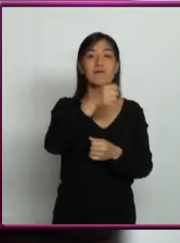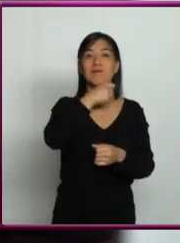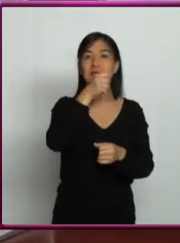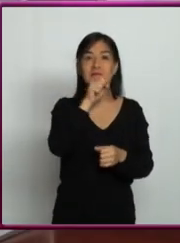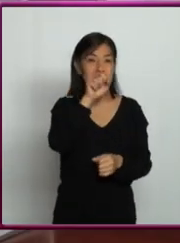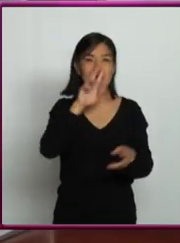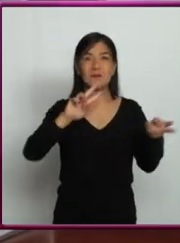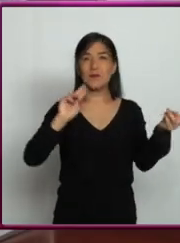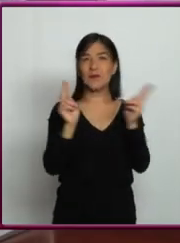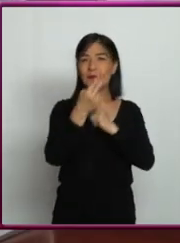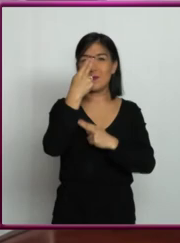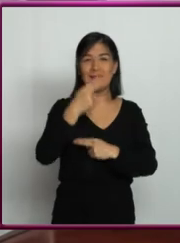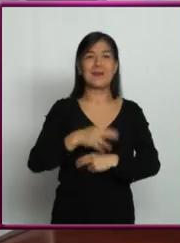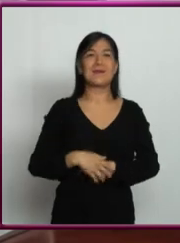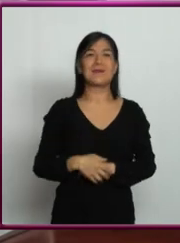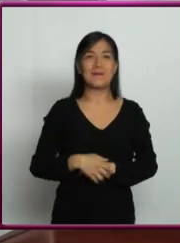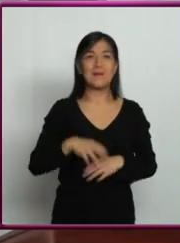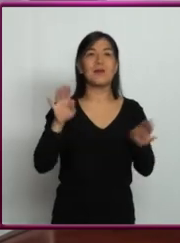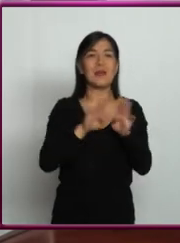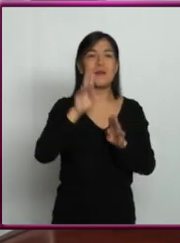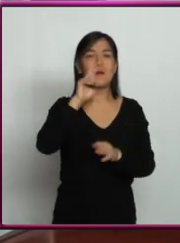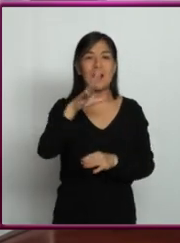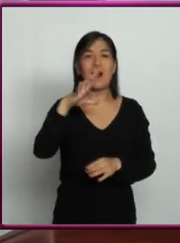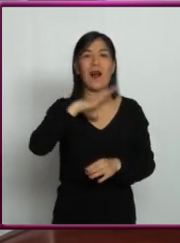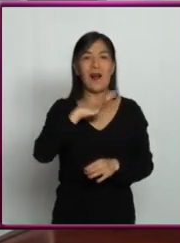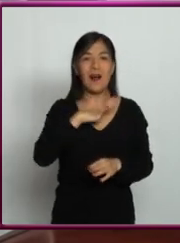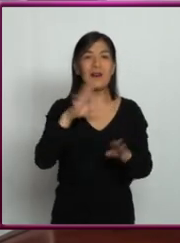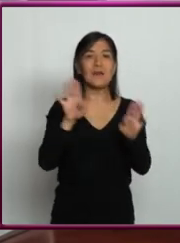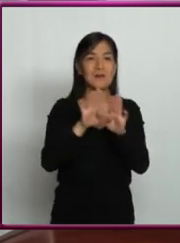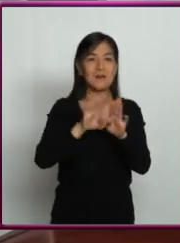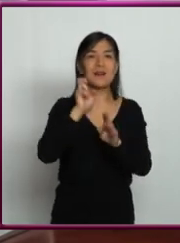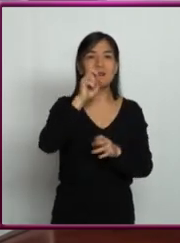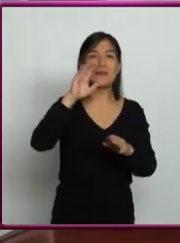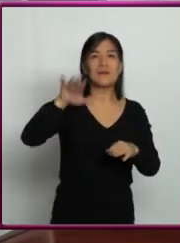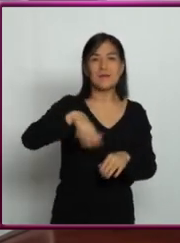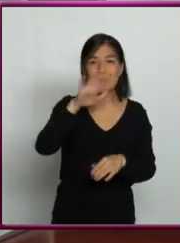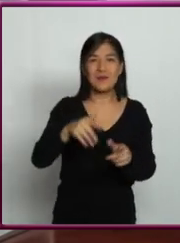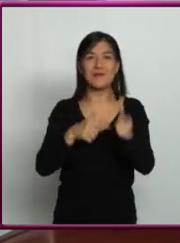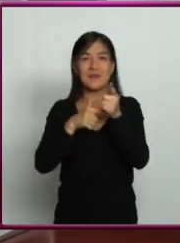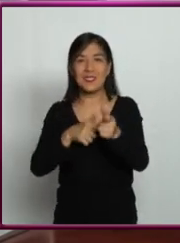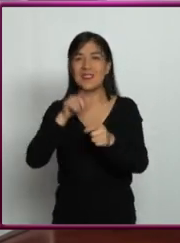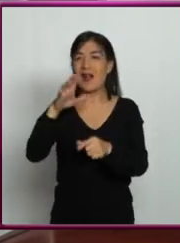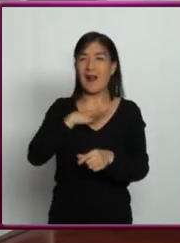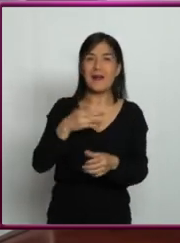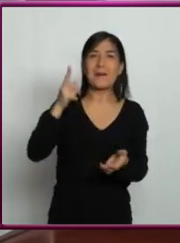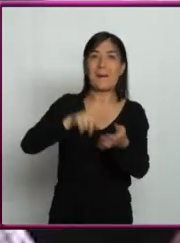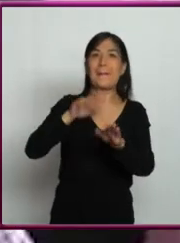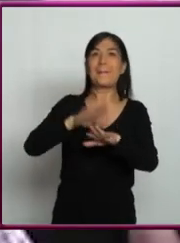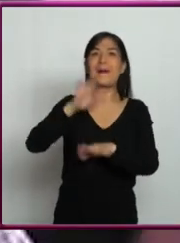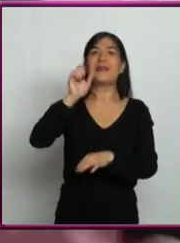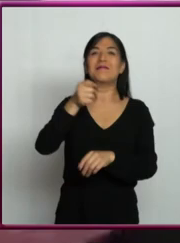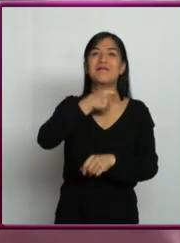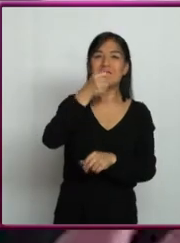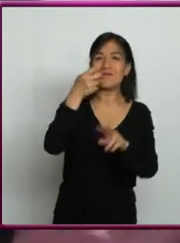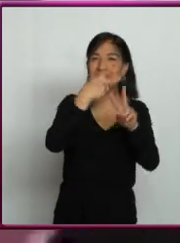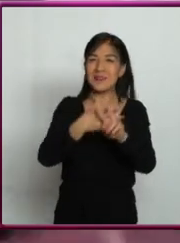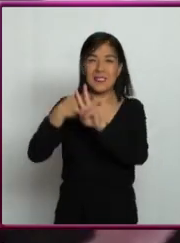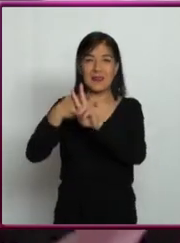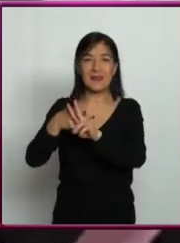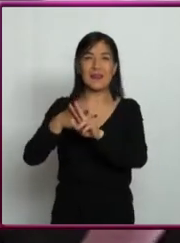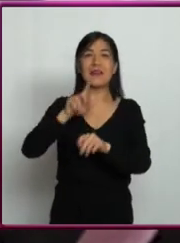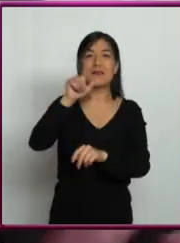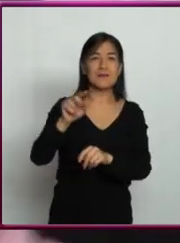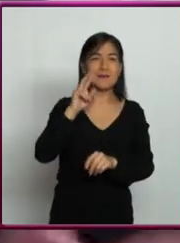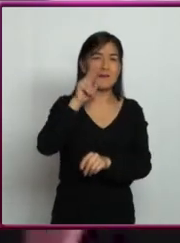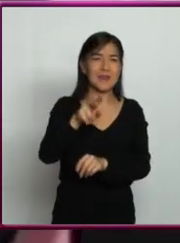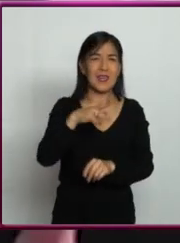universo, ¿no? Y vemos unas que están por allá y se están buscando. Hay así de fin. Son viejas. Entonces, hay estrellas que ves que